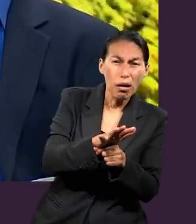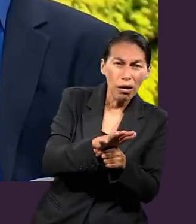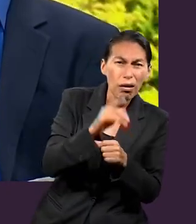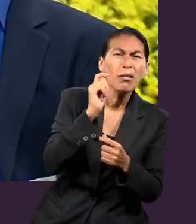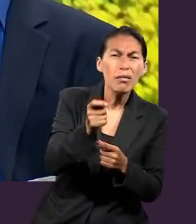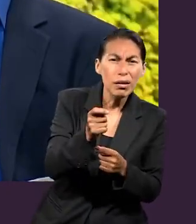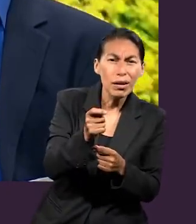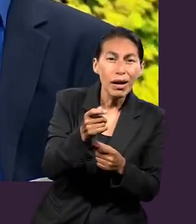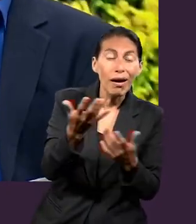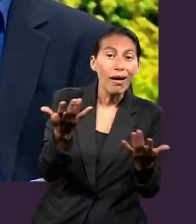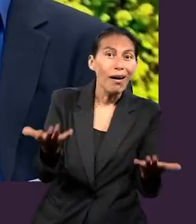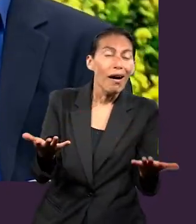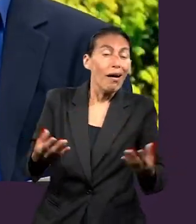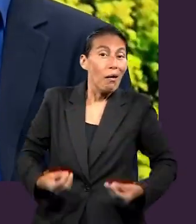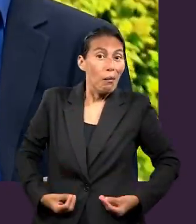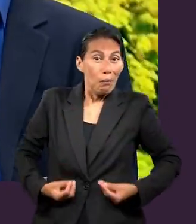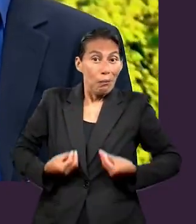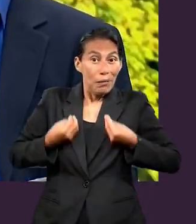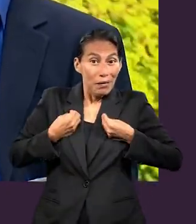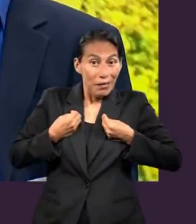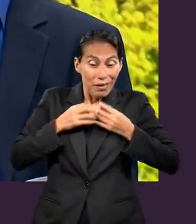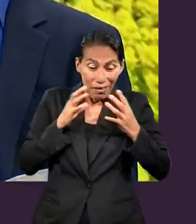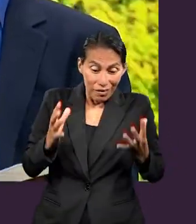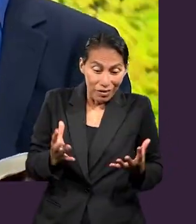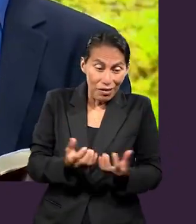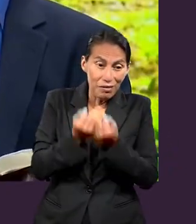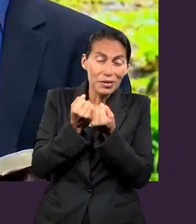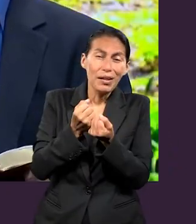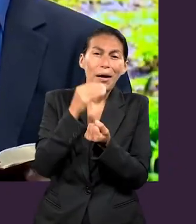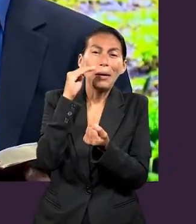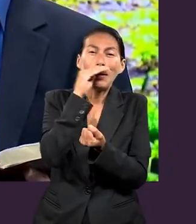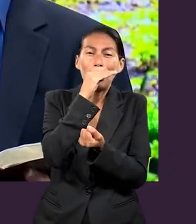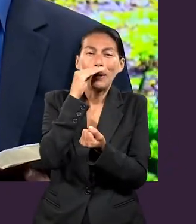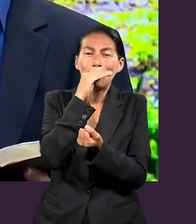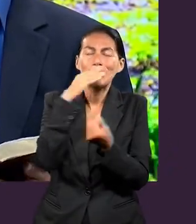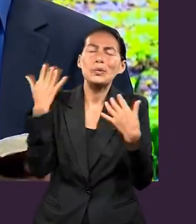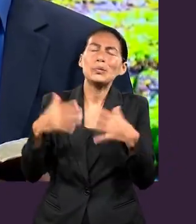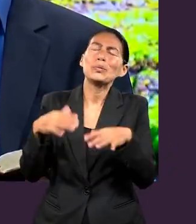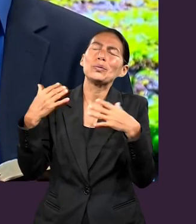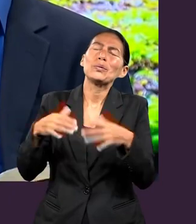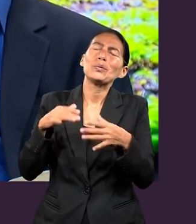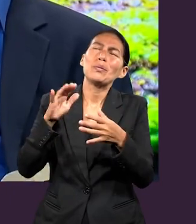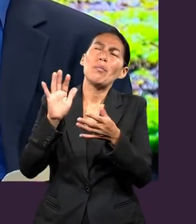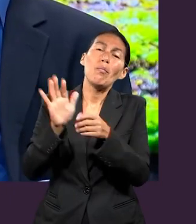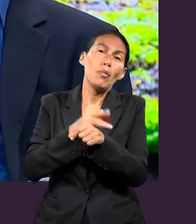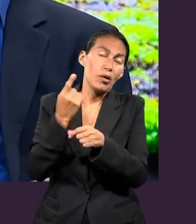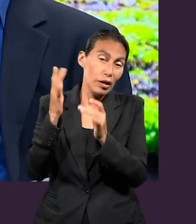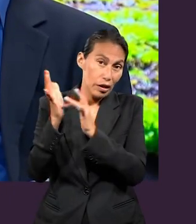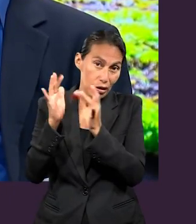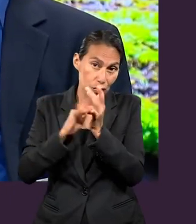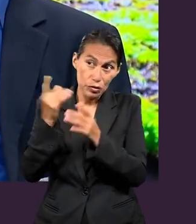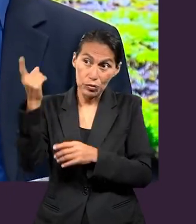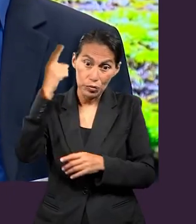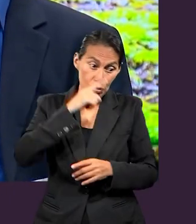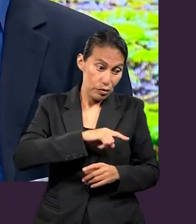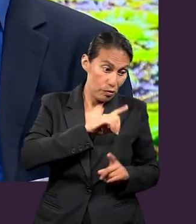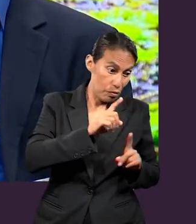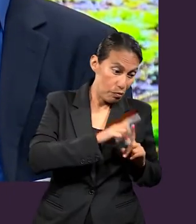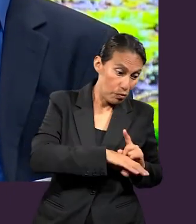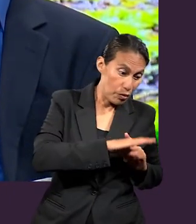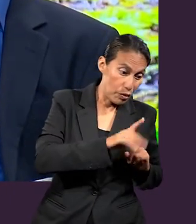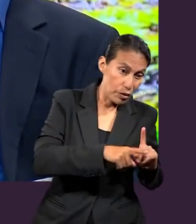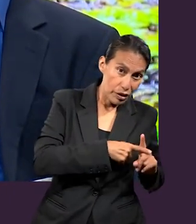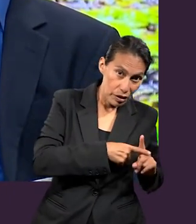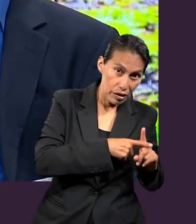¿Y qué ha hecho? Nada más, nada menos que ofrecernos la salvación gratuita en Cristo Jesús. Es un tema